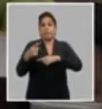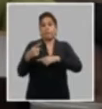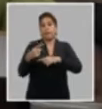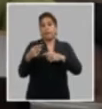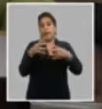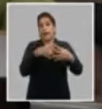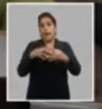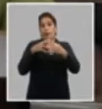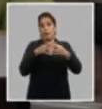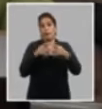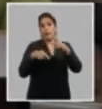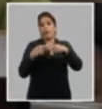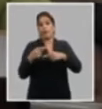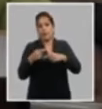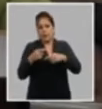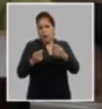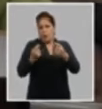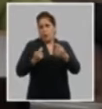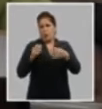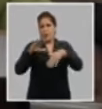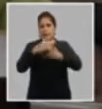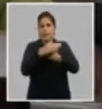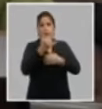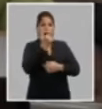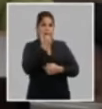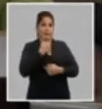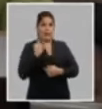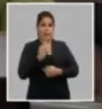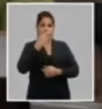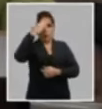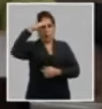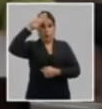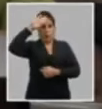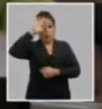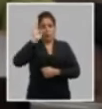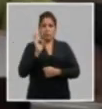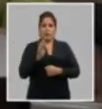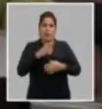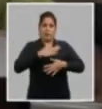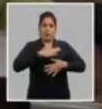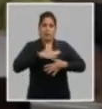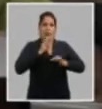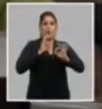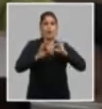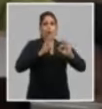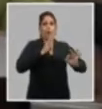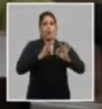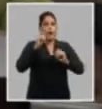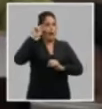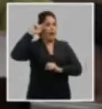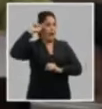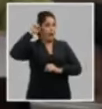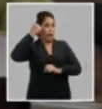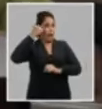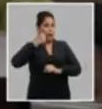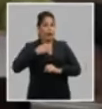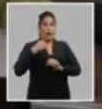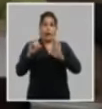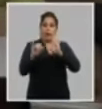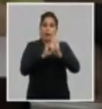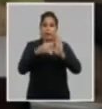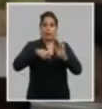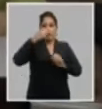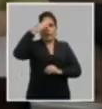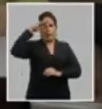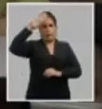y la llamada guerra de los símbolos que tanto también daño hace al sentido de preservar nuestra memoria histórica y nuestra identidad